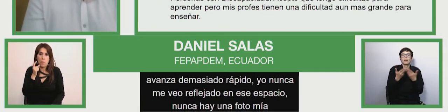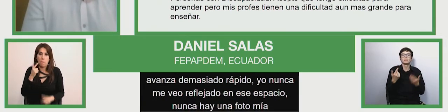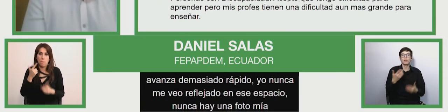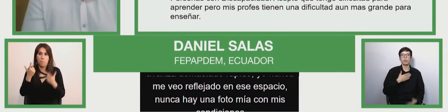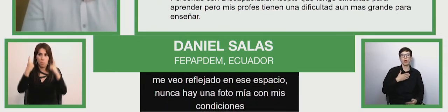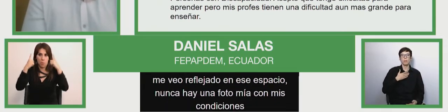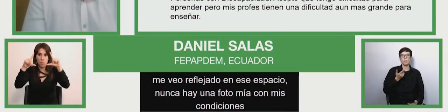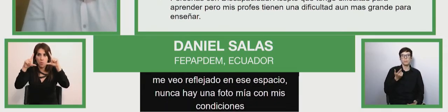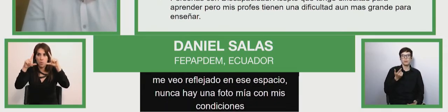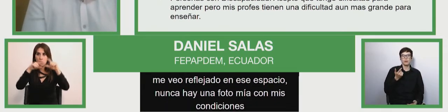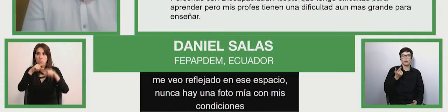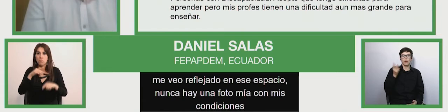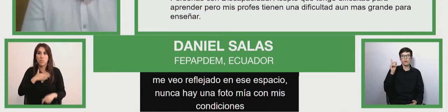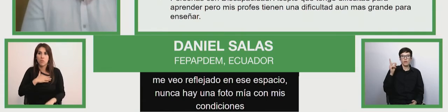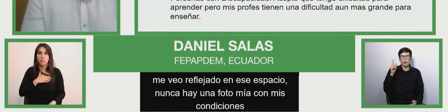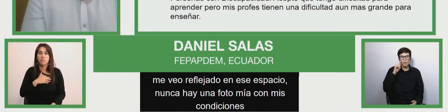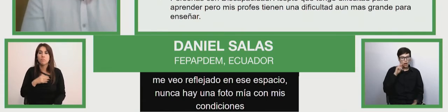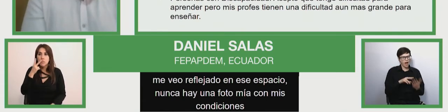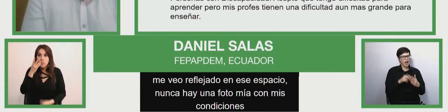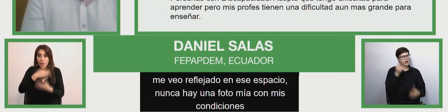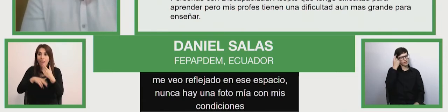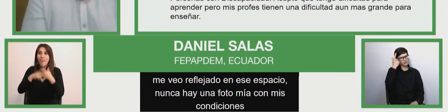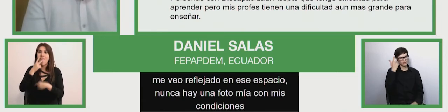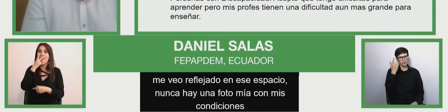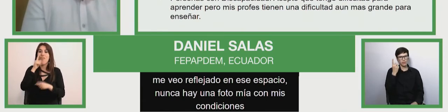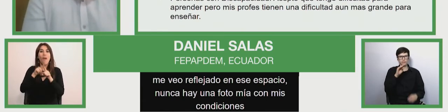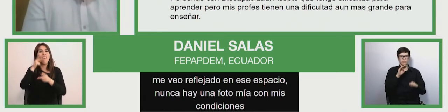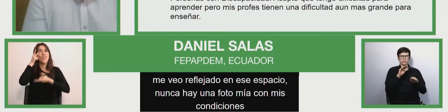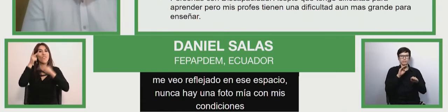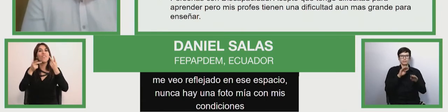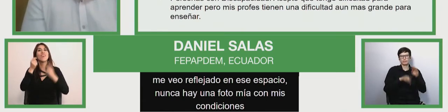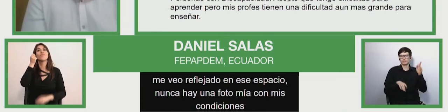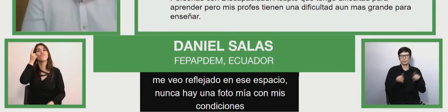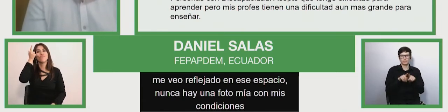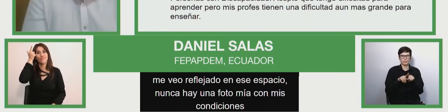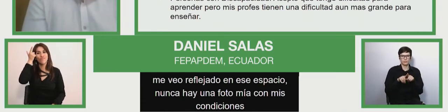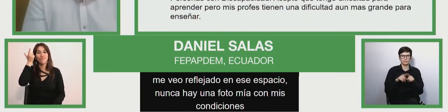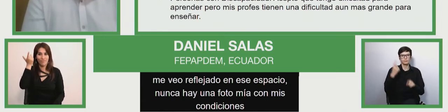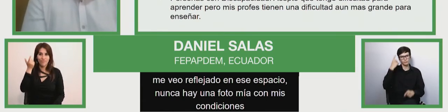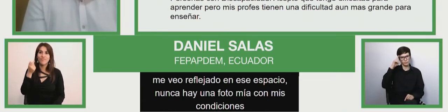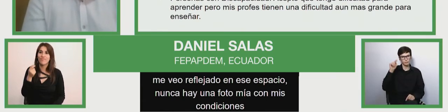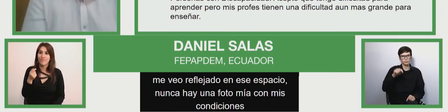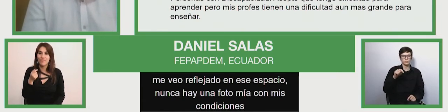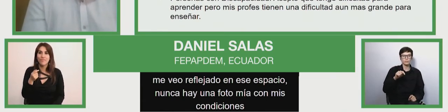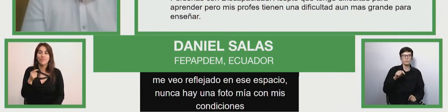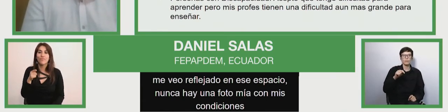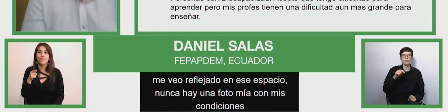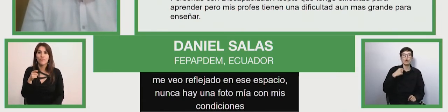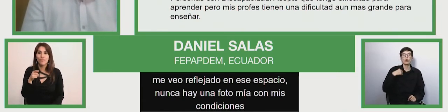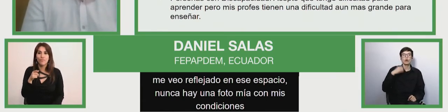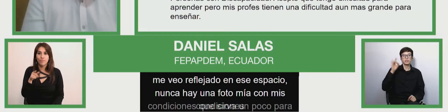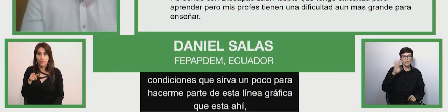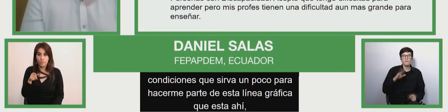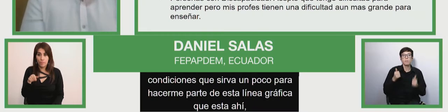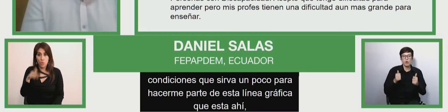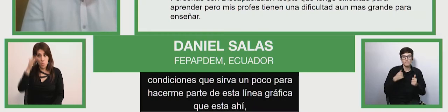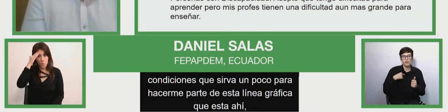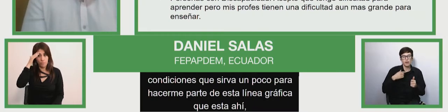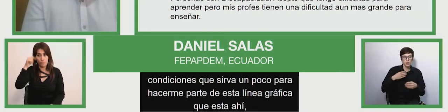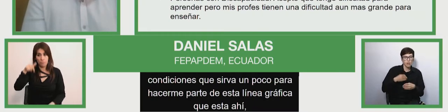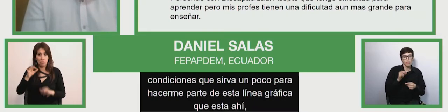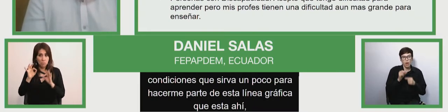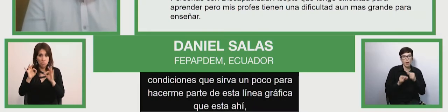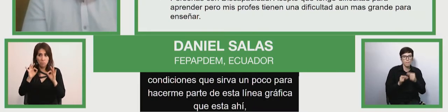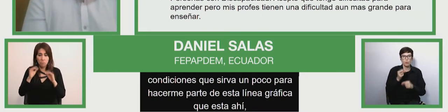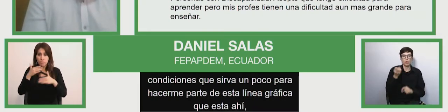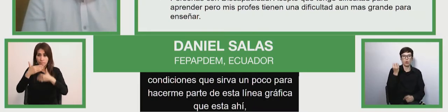de esta línea gráfica que está ahí. Con esto, que era lo que no sabíamos, pero que suponíamos muy bien y que fuimos descubriendo en el camino, propusimos